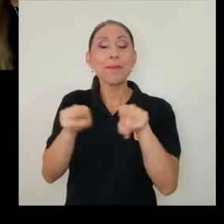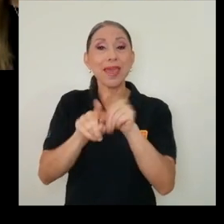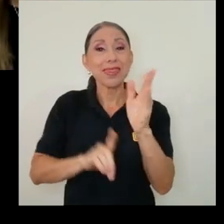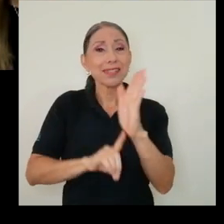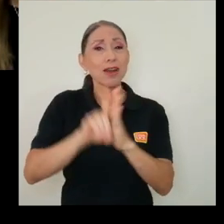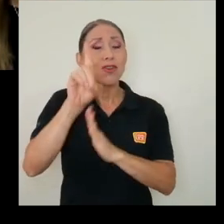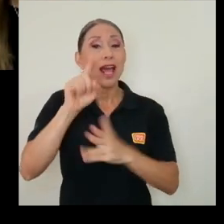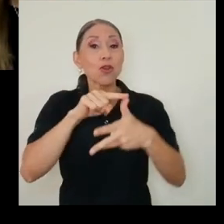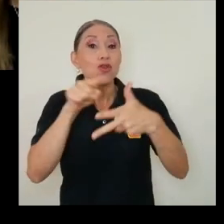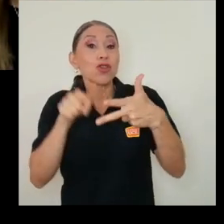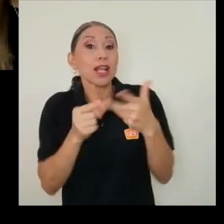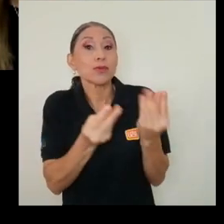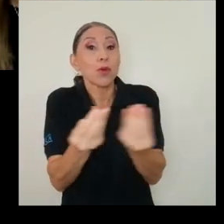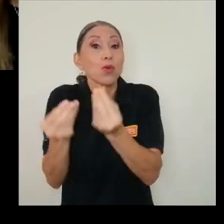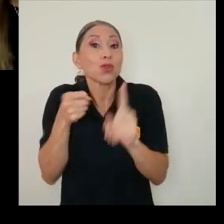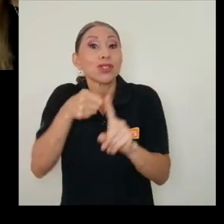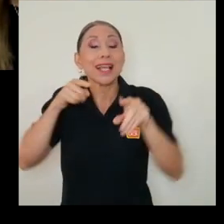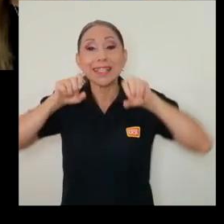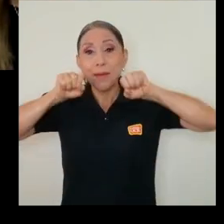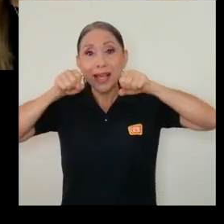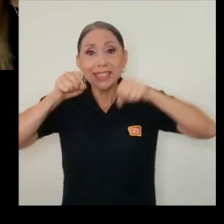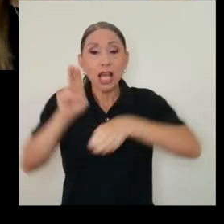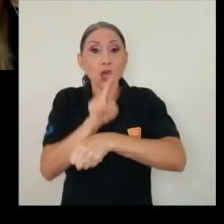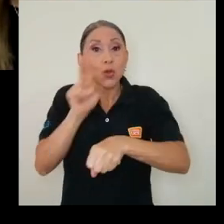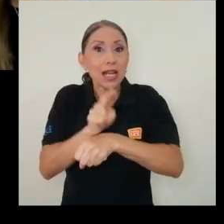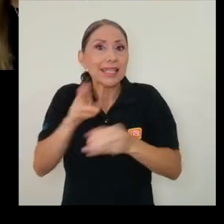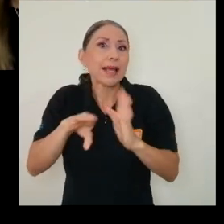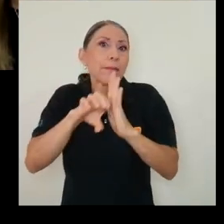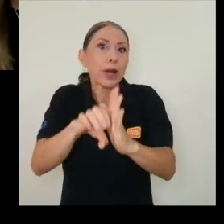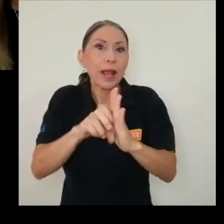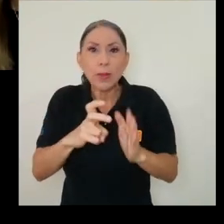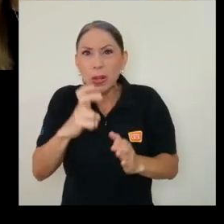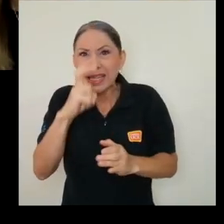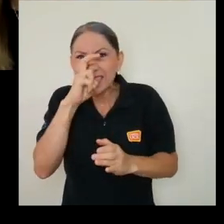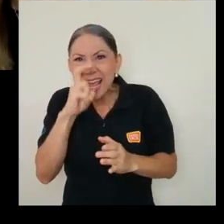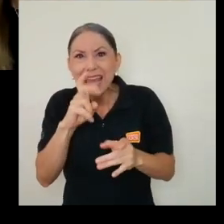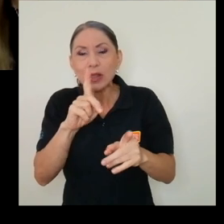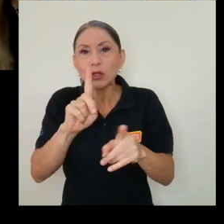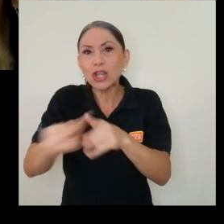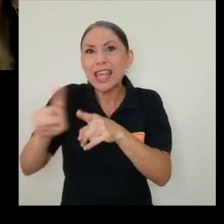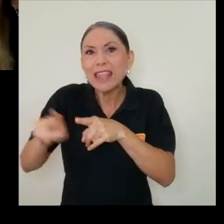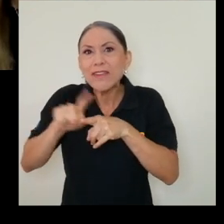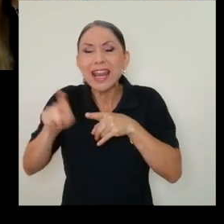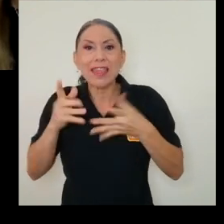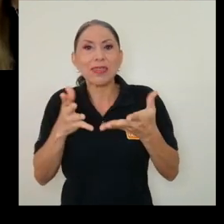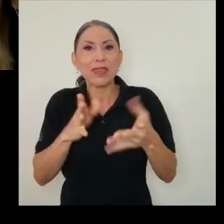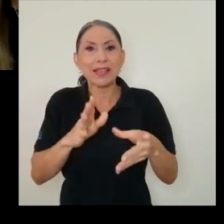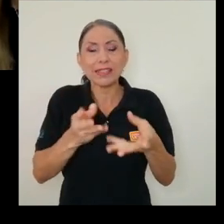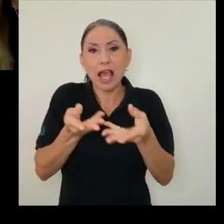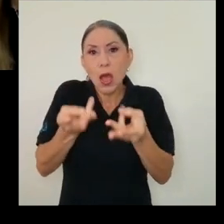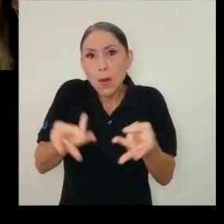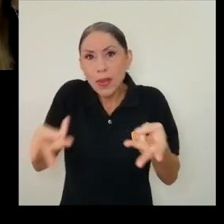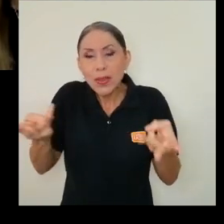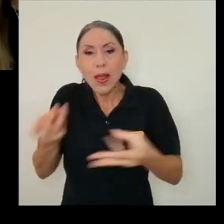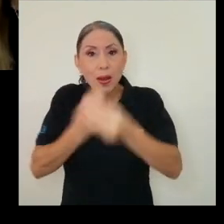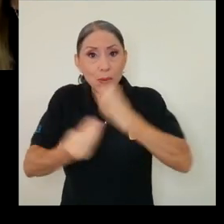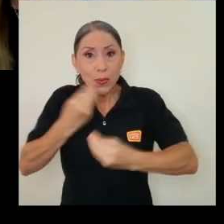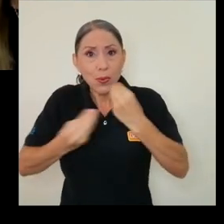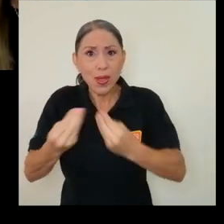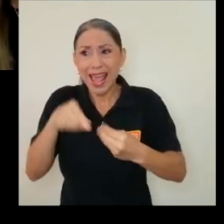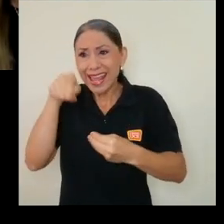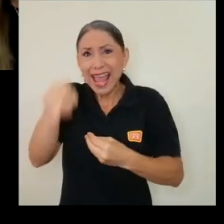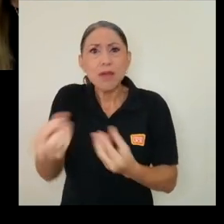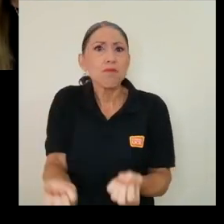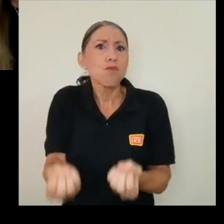productos derivados del maíz que usan materias primas locales como insectos y tubérculos, los cuales se producen en gran cantidad e incluso se